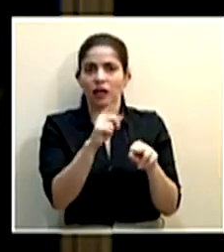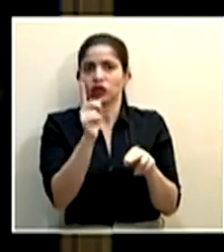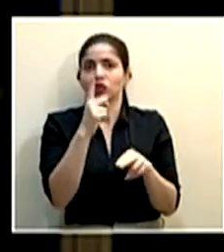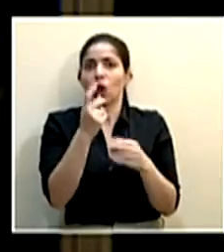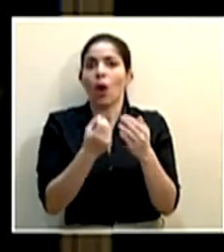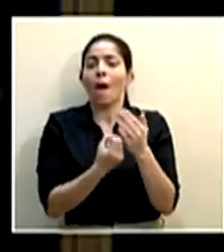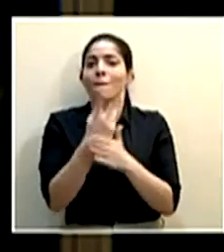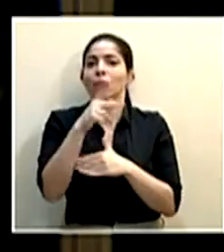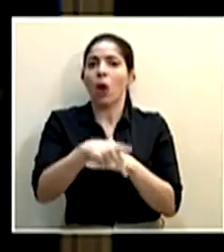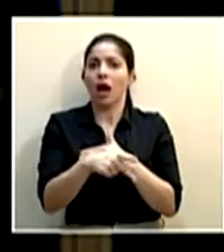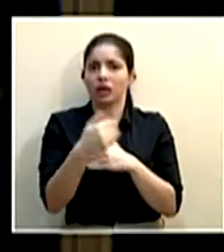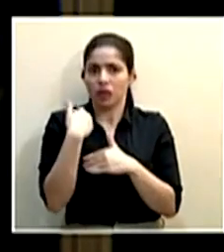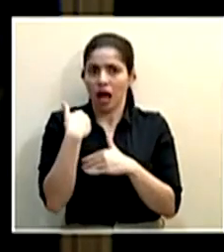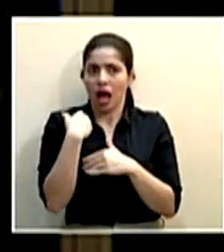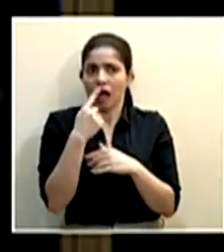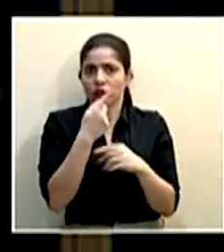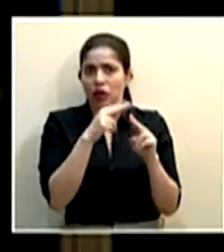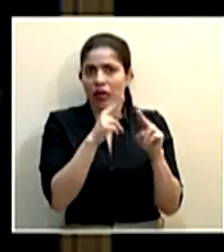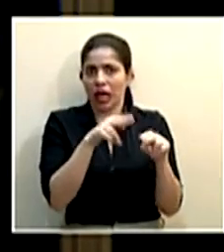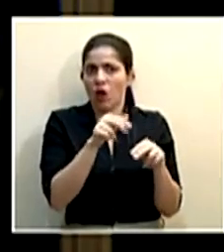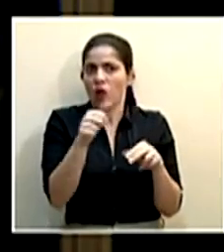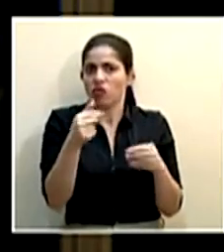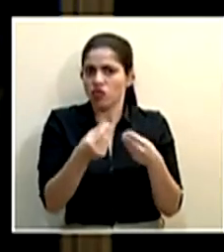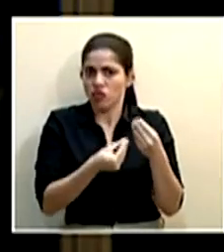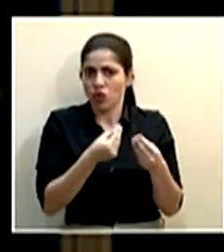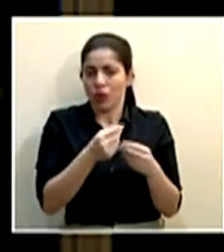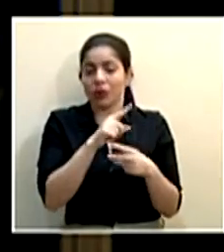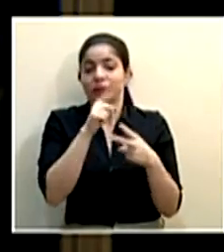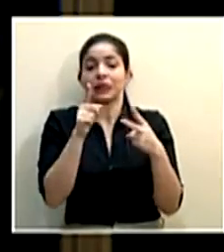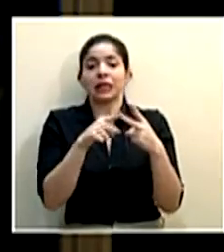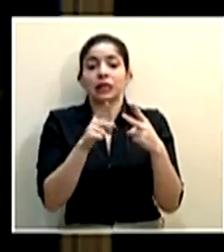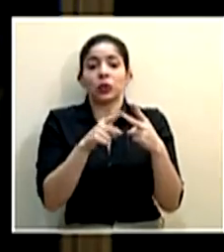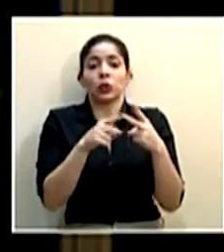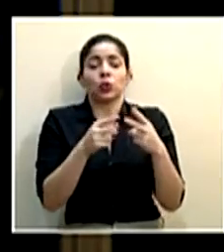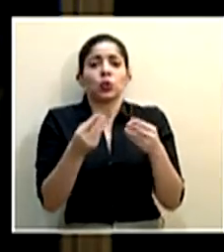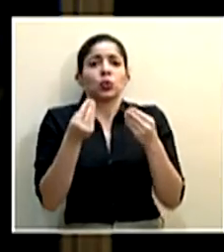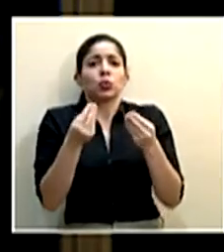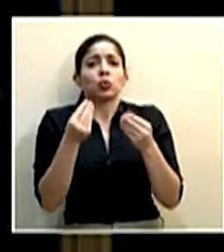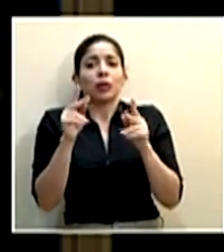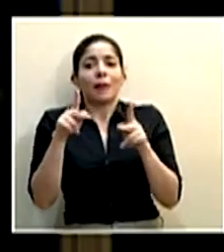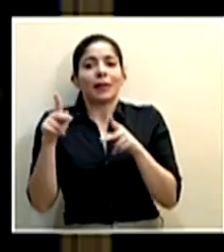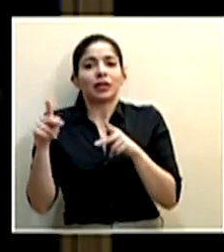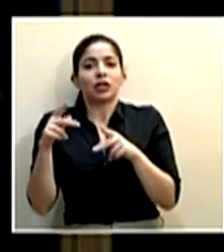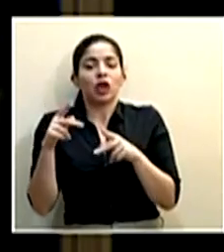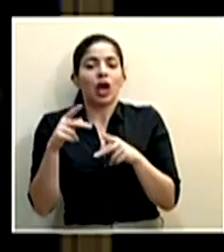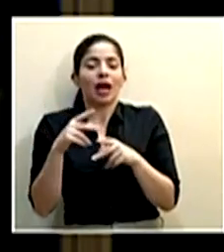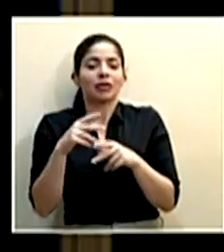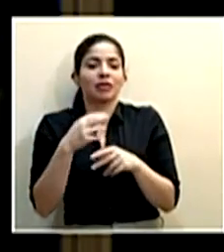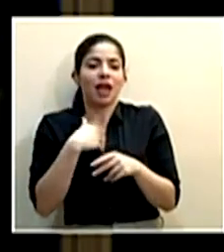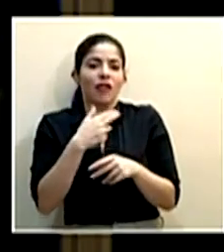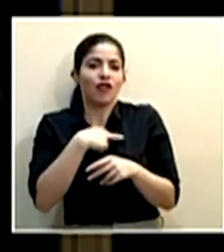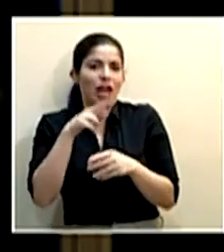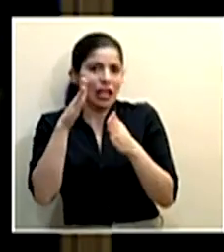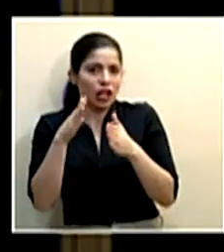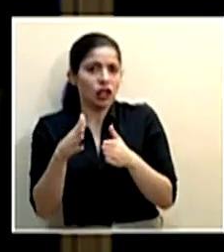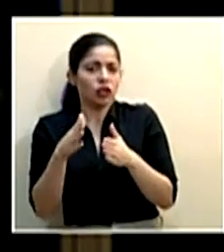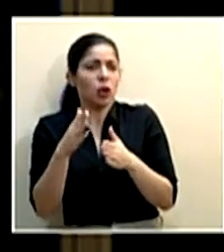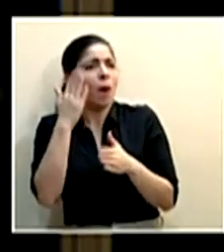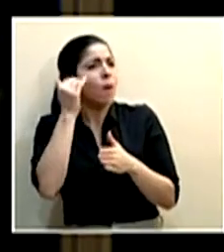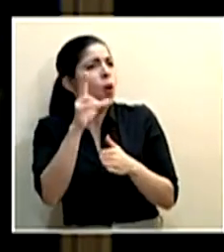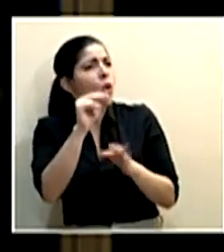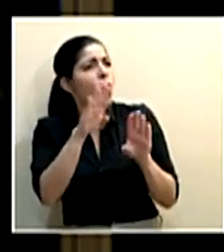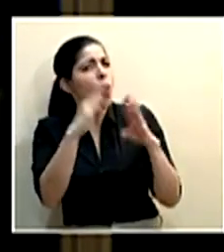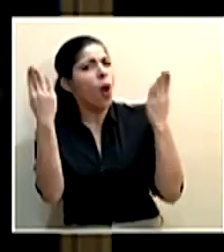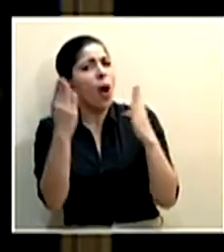POACE en este momento? La segunda, hay una cantidad importante de creyentes que están consultando, ¿por qué no abrir todavía